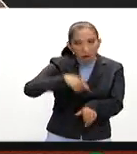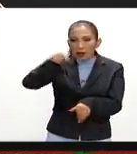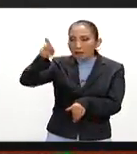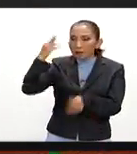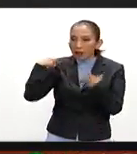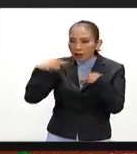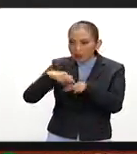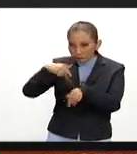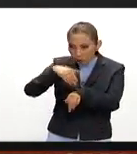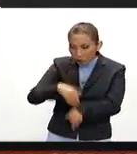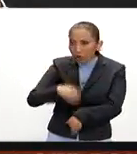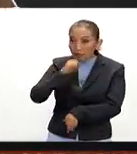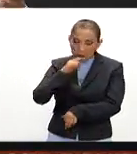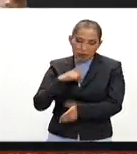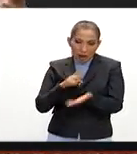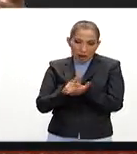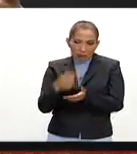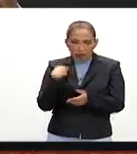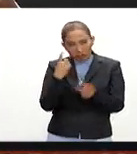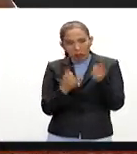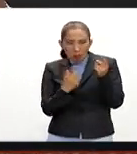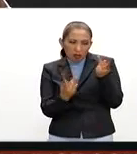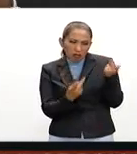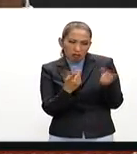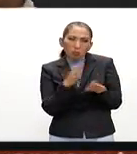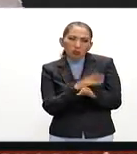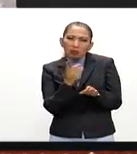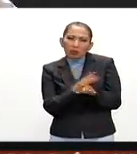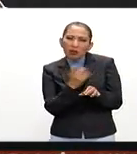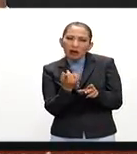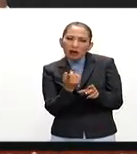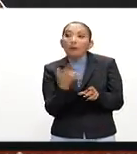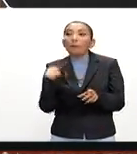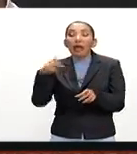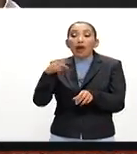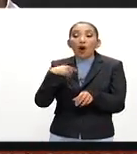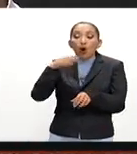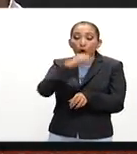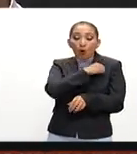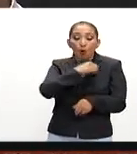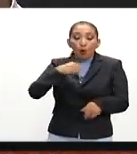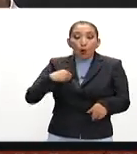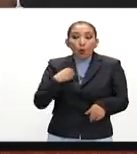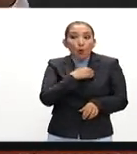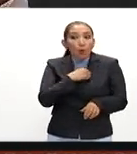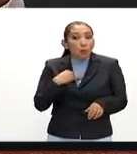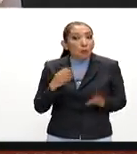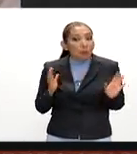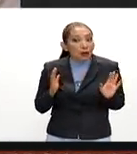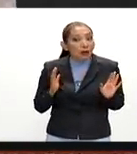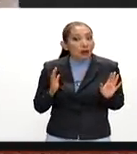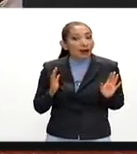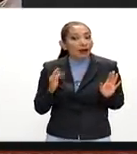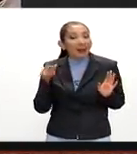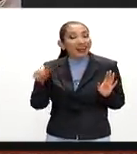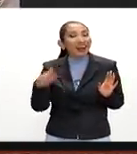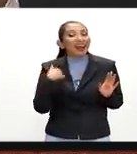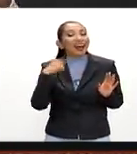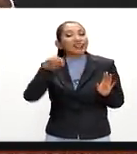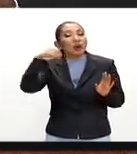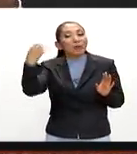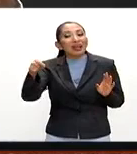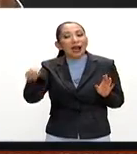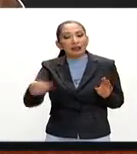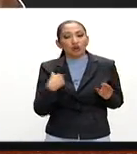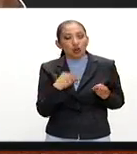tengo también el derecho de cuestionar un poco pero también el cumplimiento es lo que voy a ver hasta el final que es una obligación